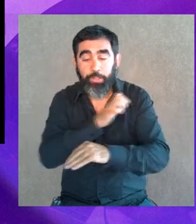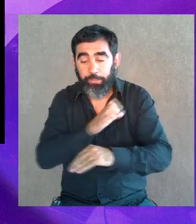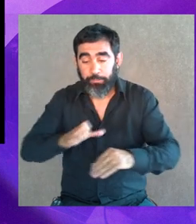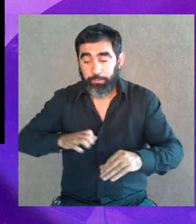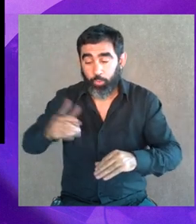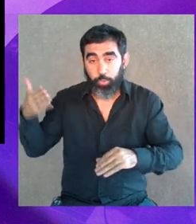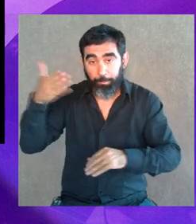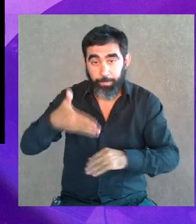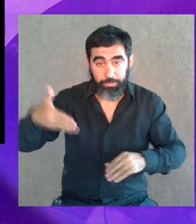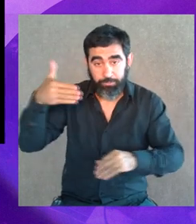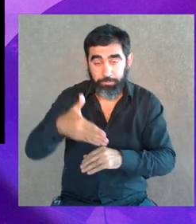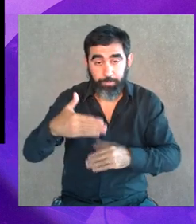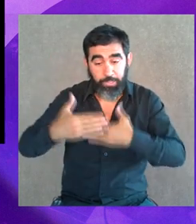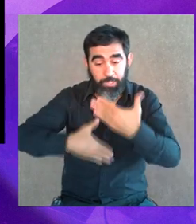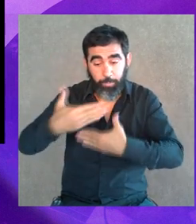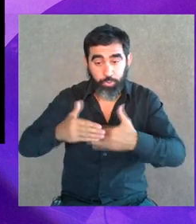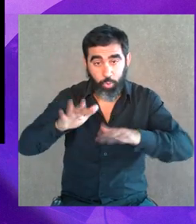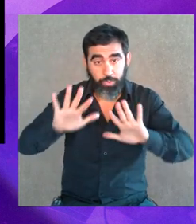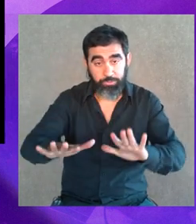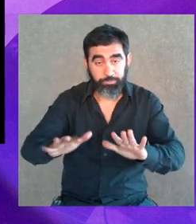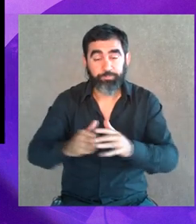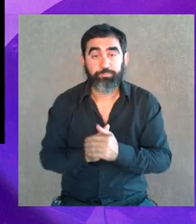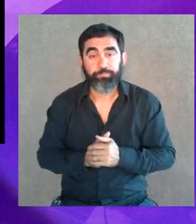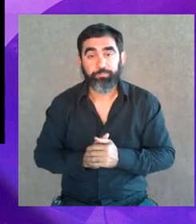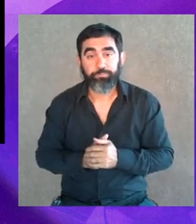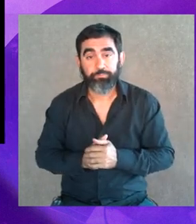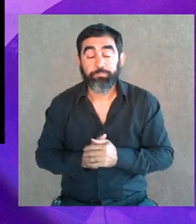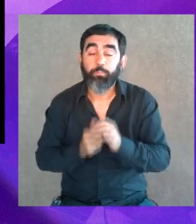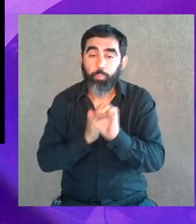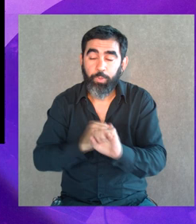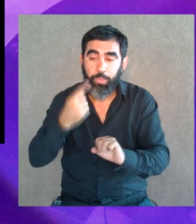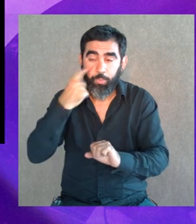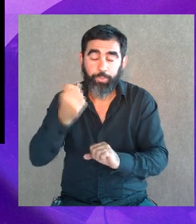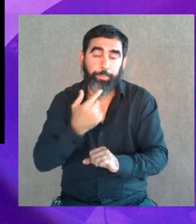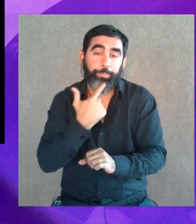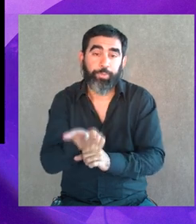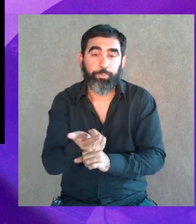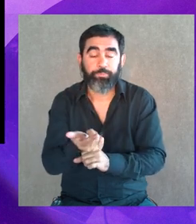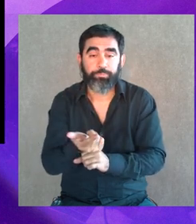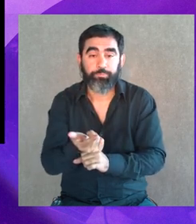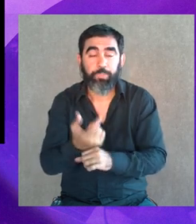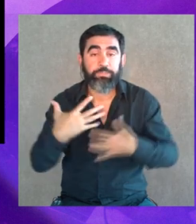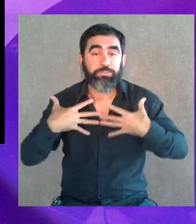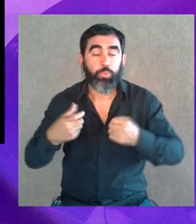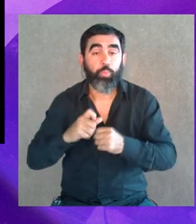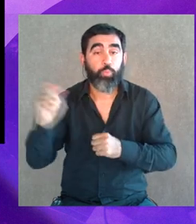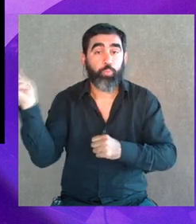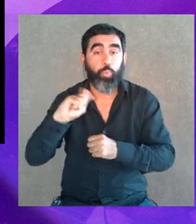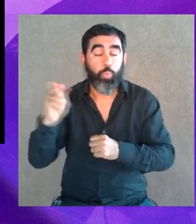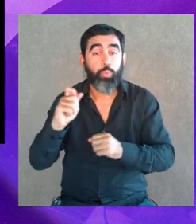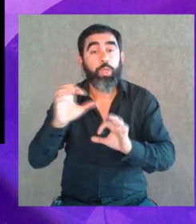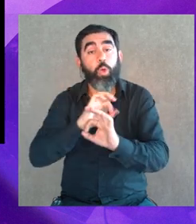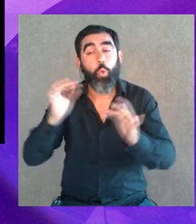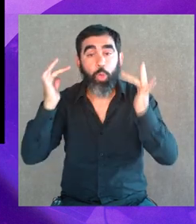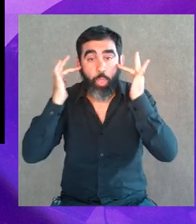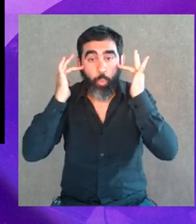agentes del Estado que intervienen en procesos como este puede detectarse por ejemplo en la órbita de la salud pública